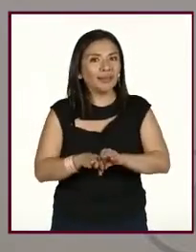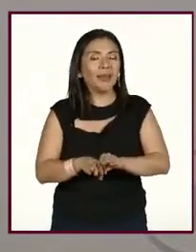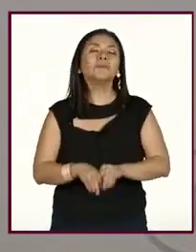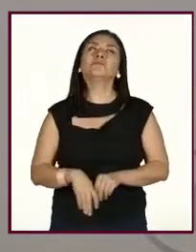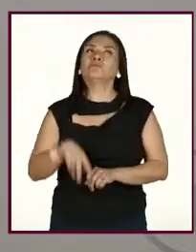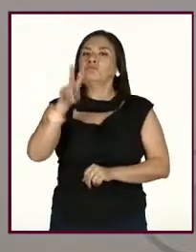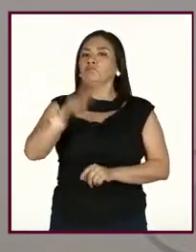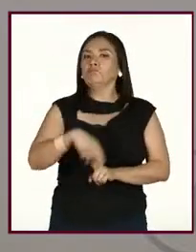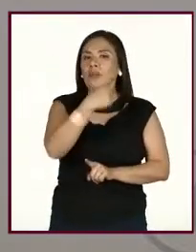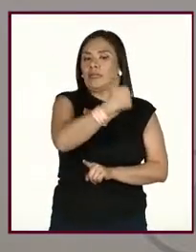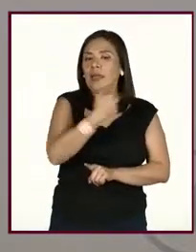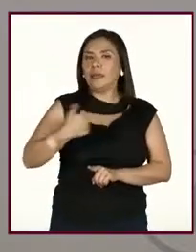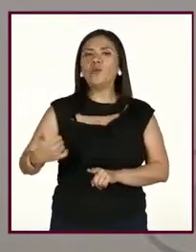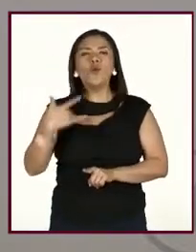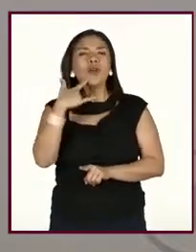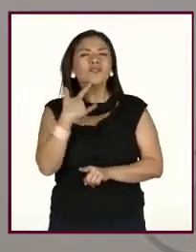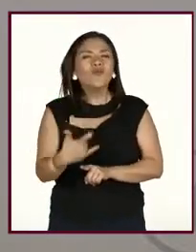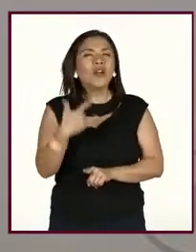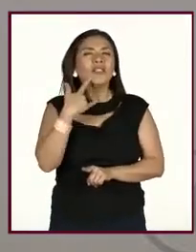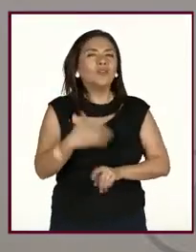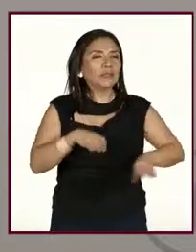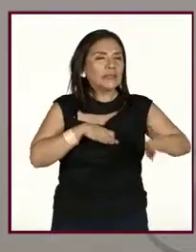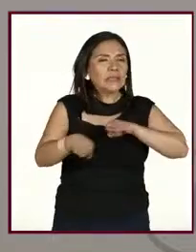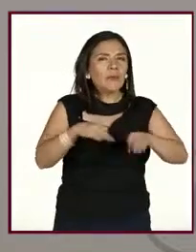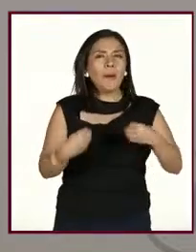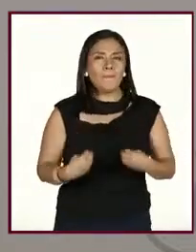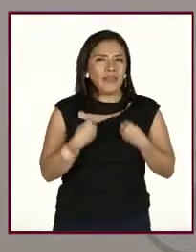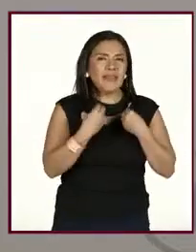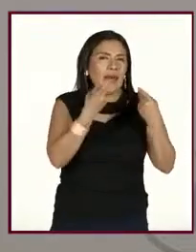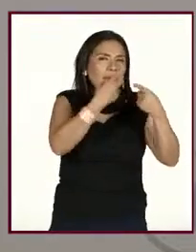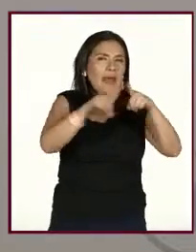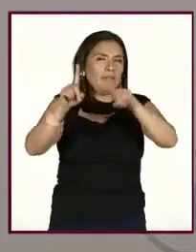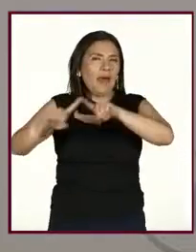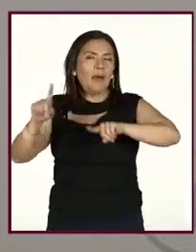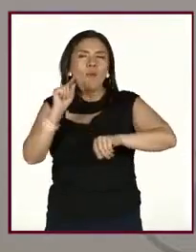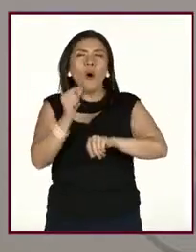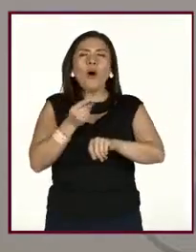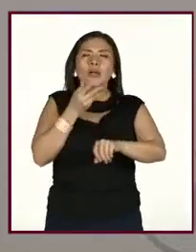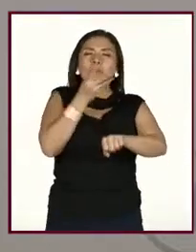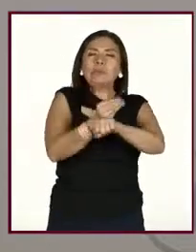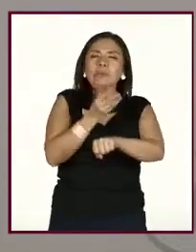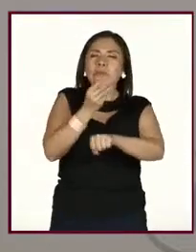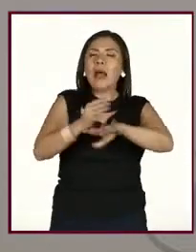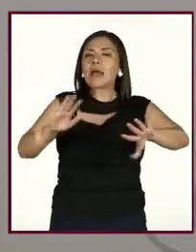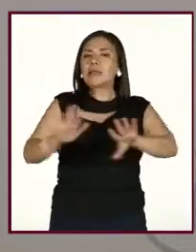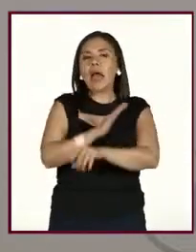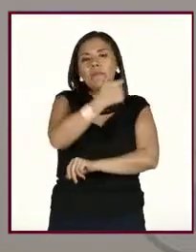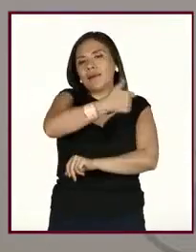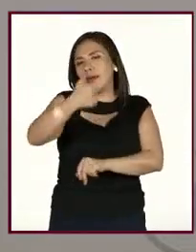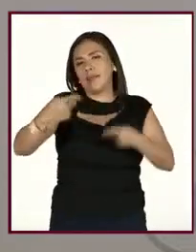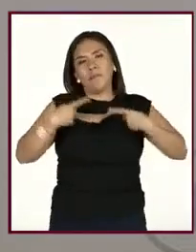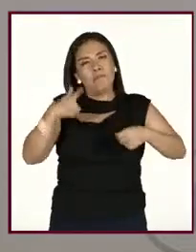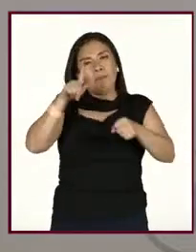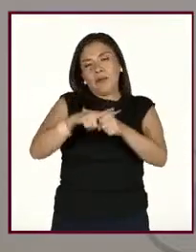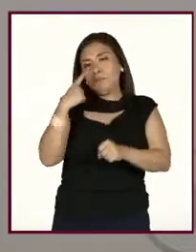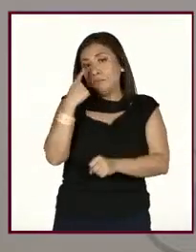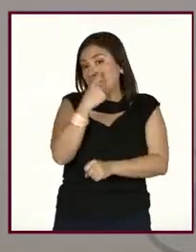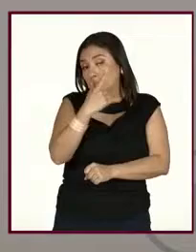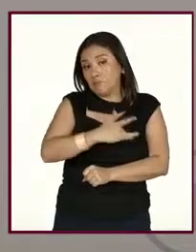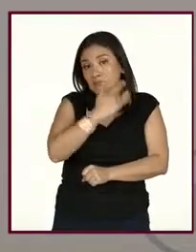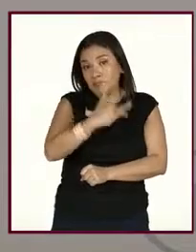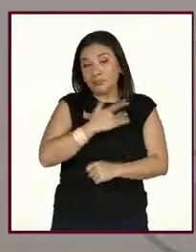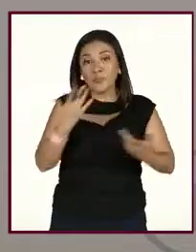pues, cada uno le pone el esfuerzo y cada uno, pues, va cambiando a su ritmo. Y, bueno,